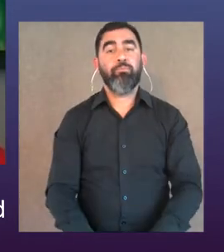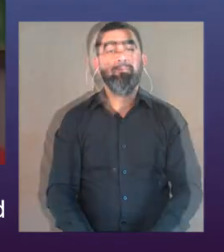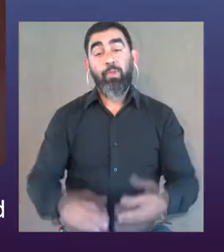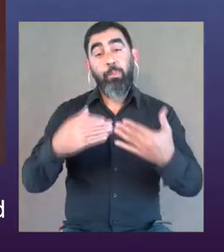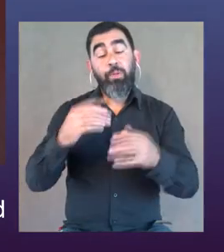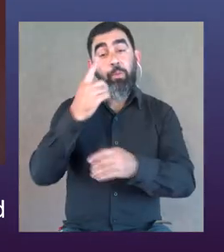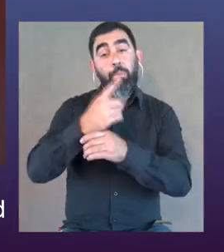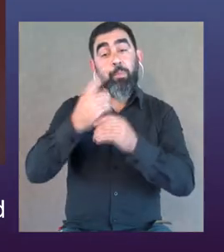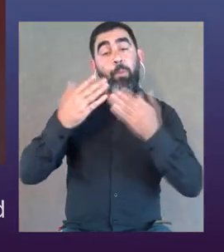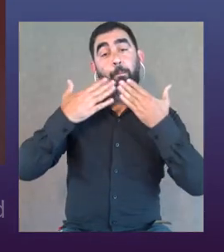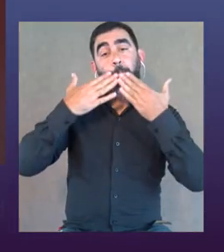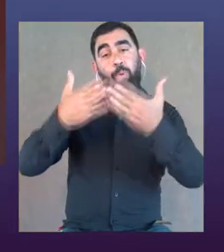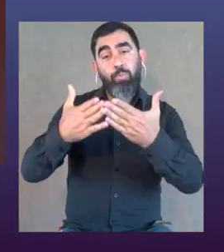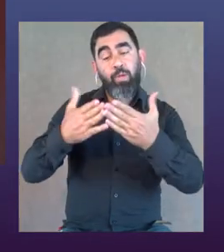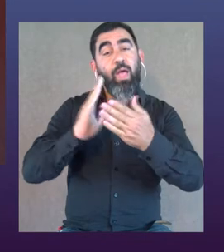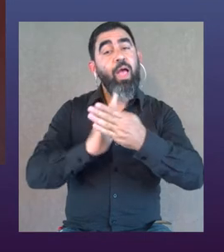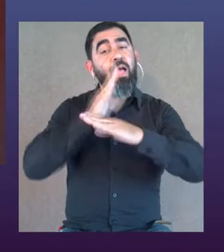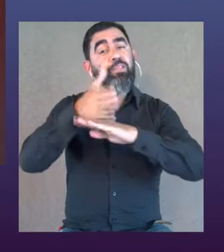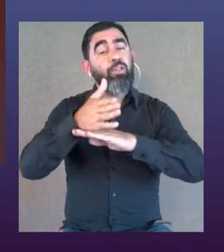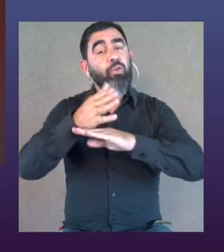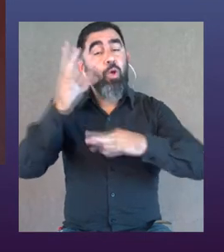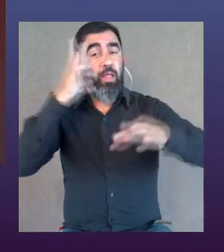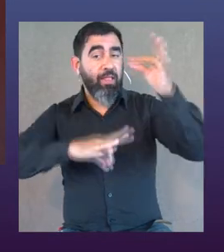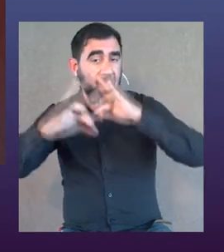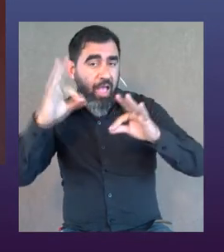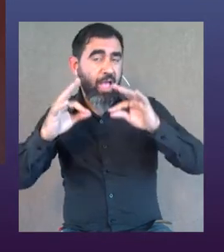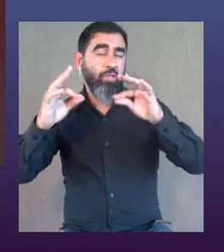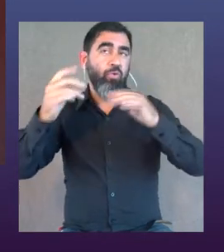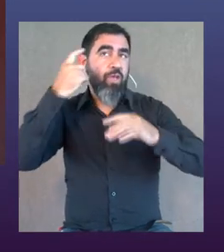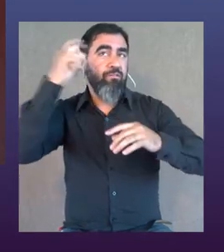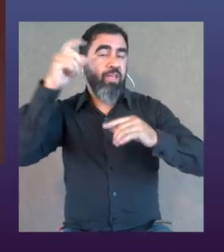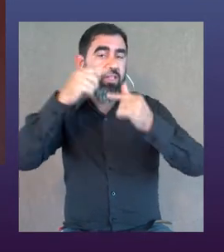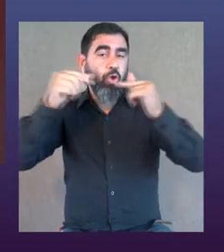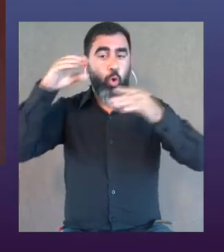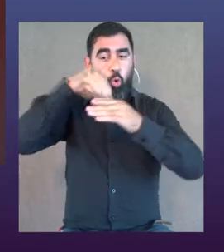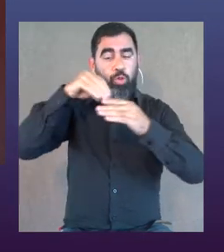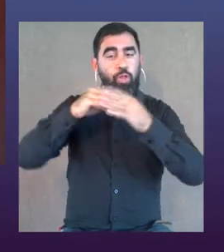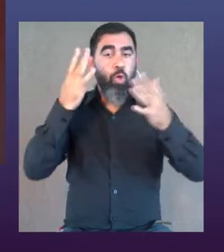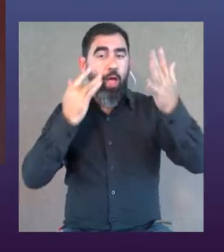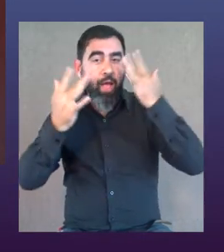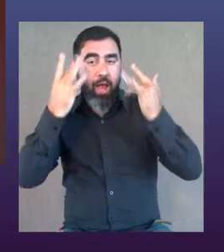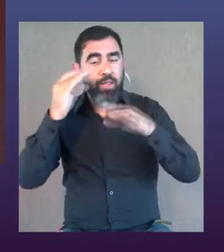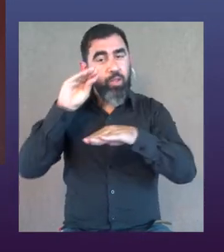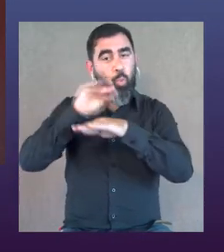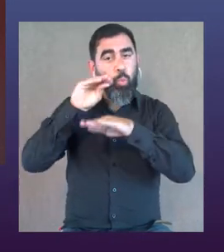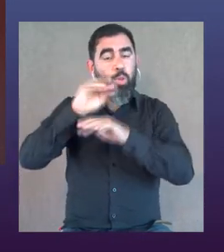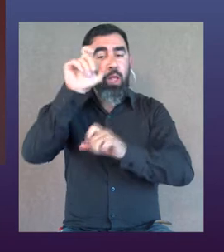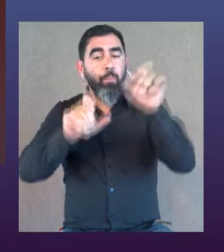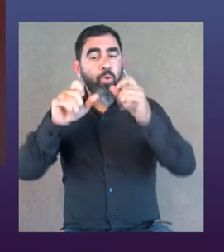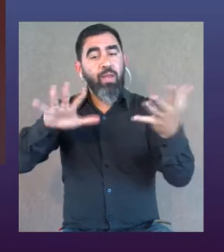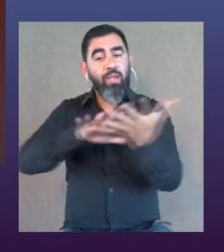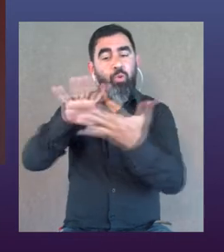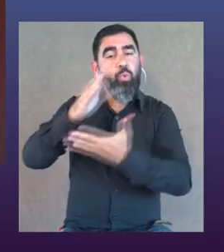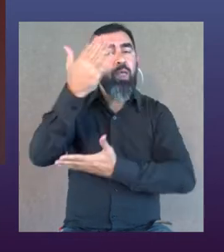Voy con la primera pregunta. El acceso a espectáculos, así como también a la creación de contenido artístico y cultural para